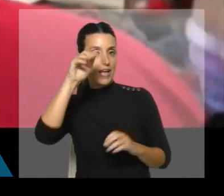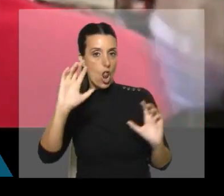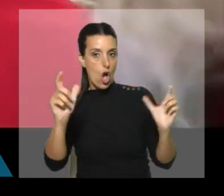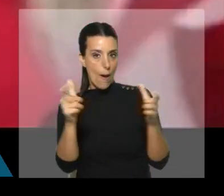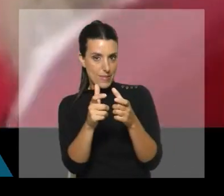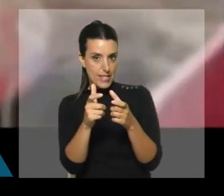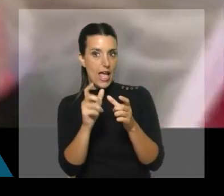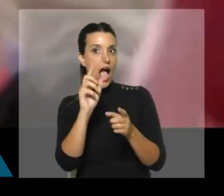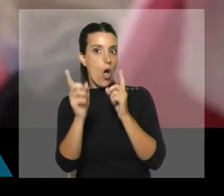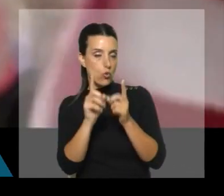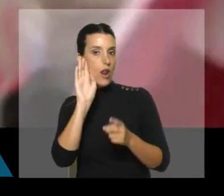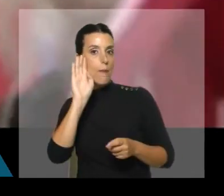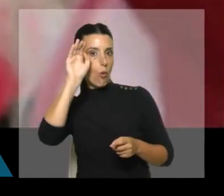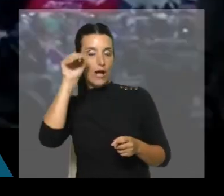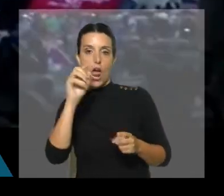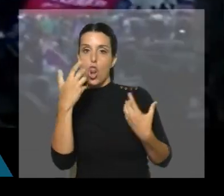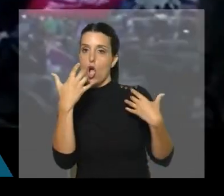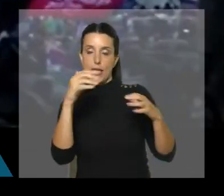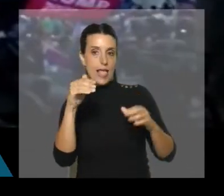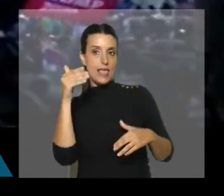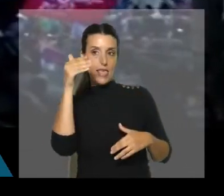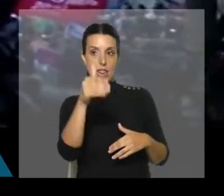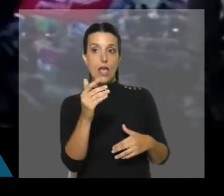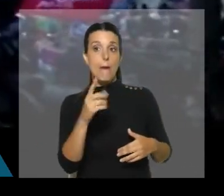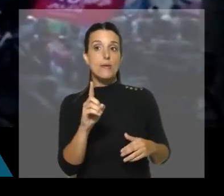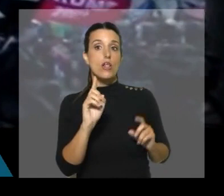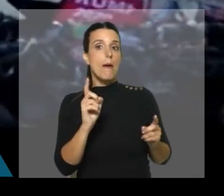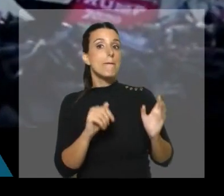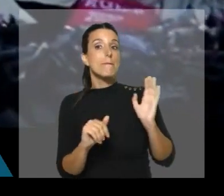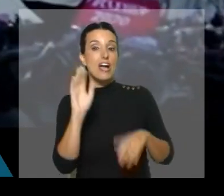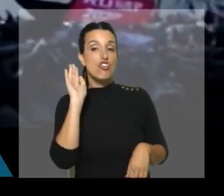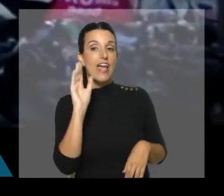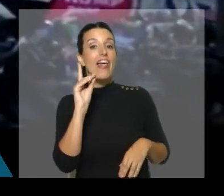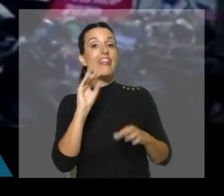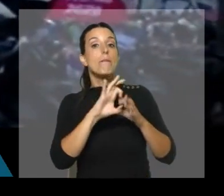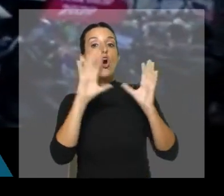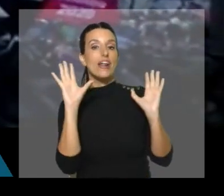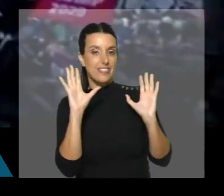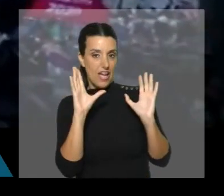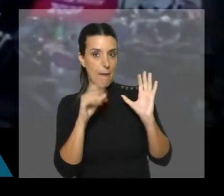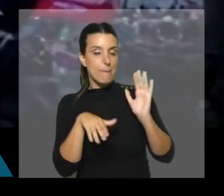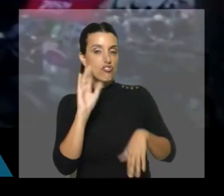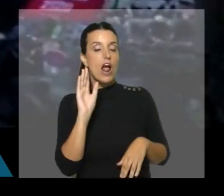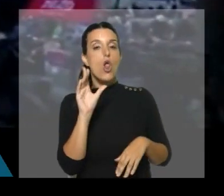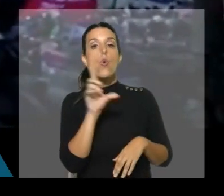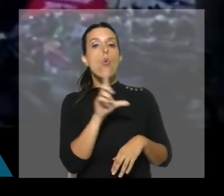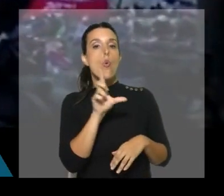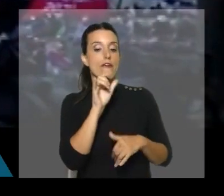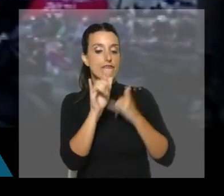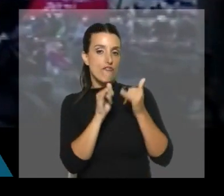bipartidista. Muchos republicanos no quisieron participar, aunque era mayoritariamente demócrata. El informe que presentaron el lunes, que